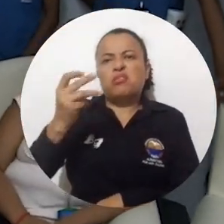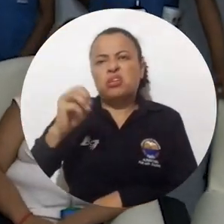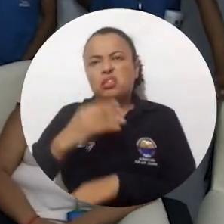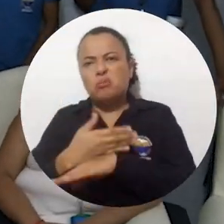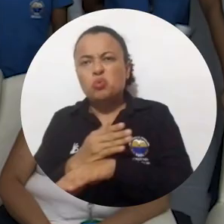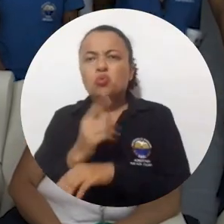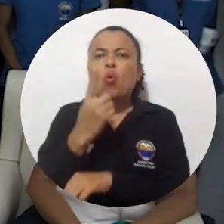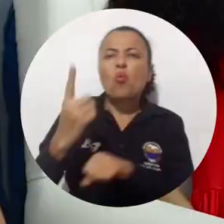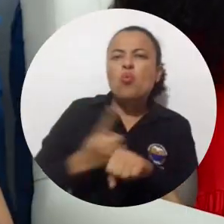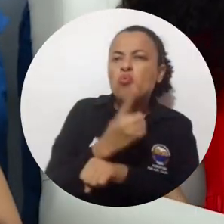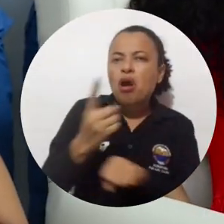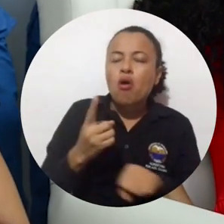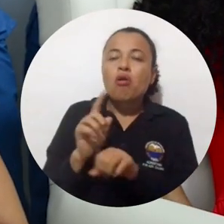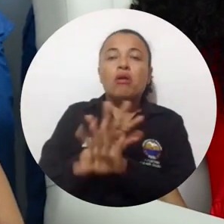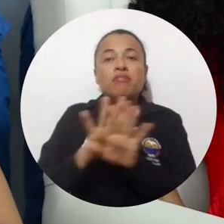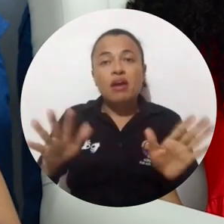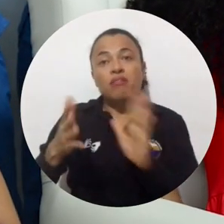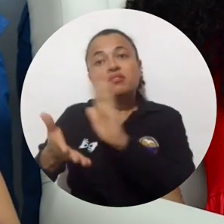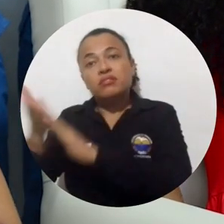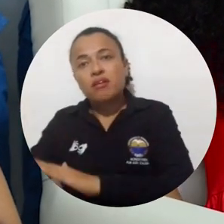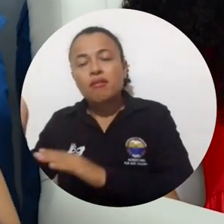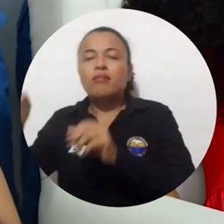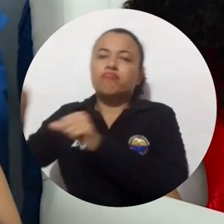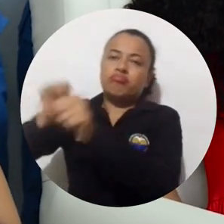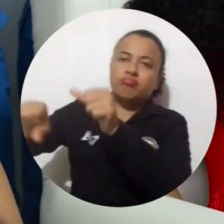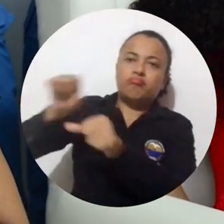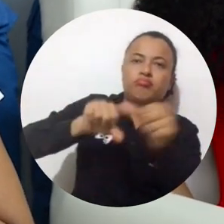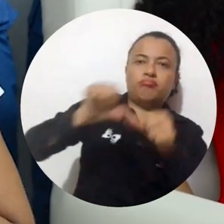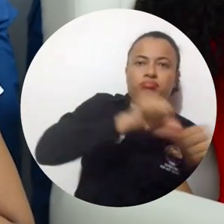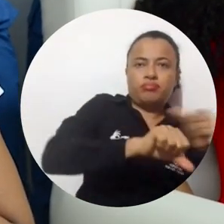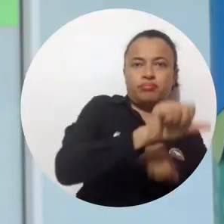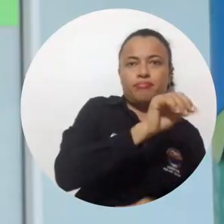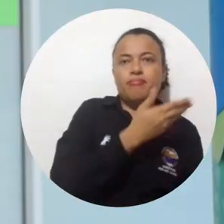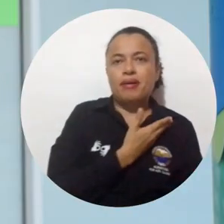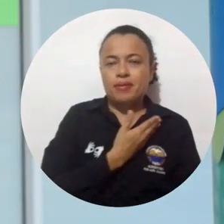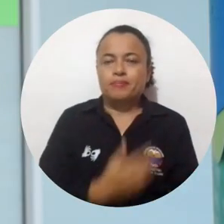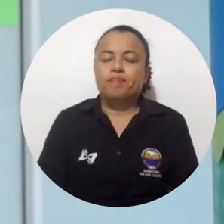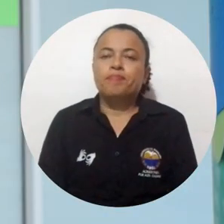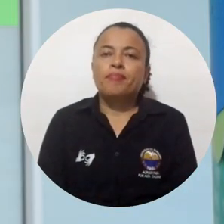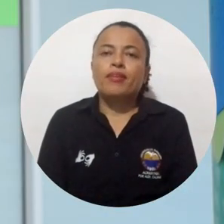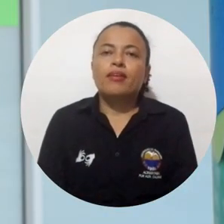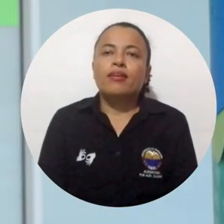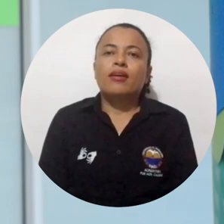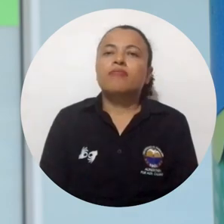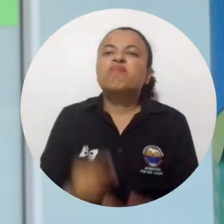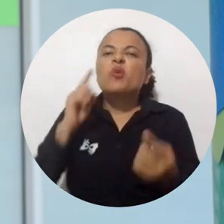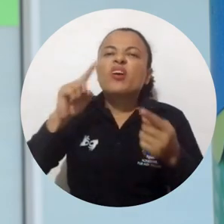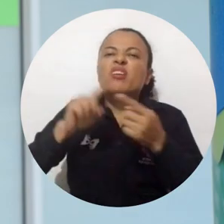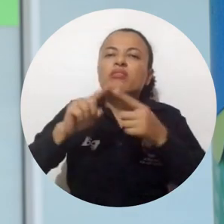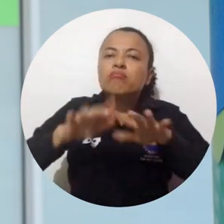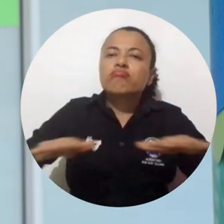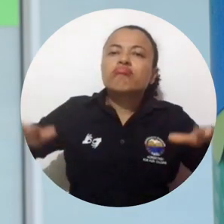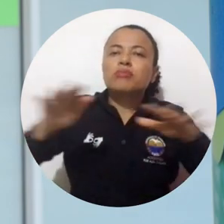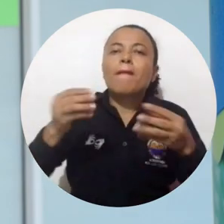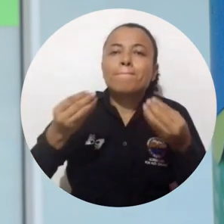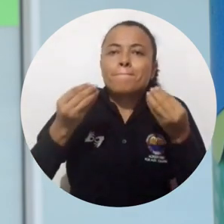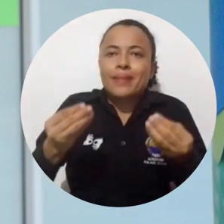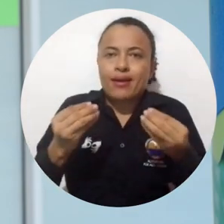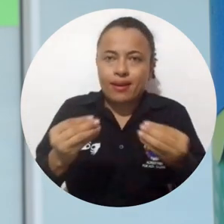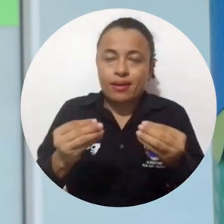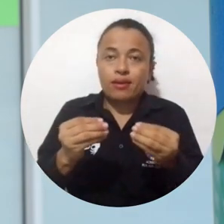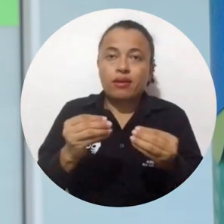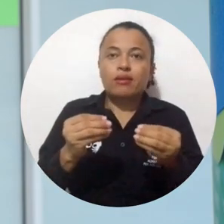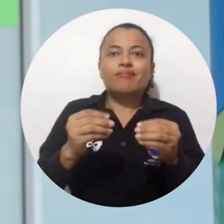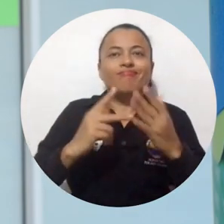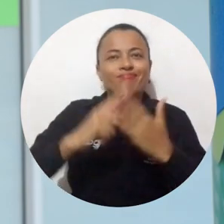30 minutos o una hora, se retiran de la sala e ingresan más madres. Asimismo, el objetivo es que también sirva como un